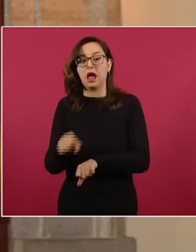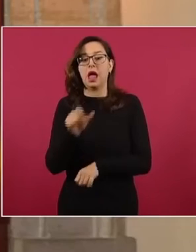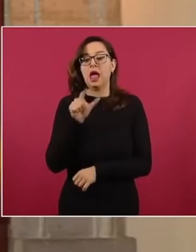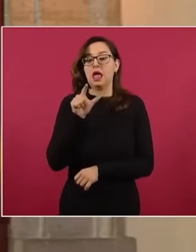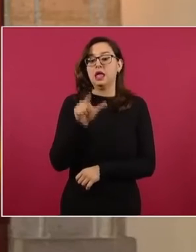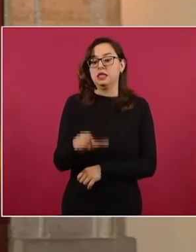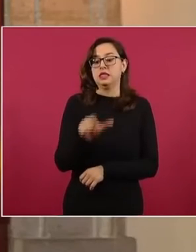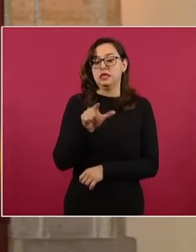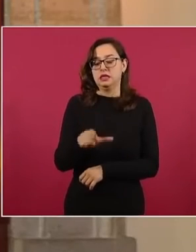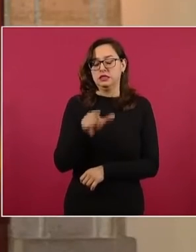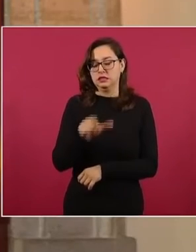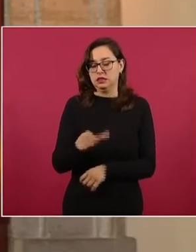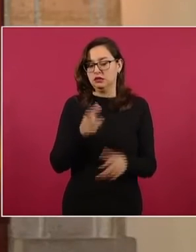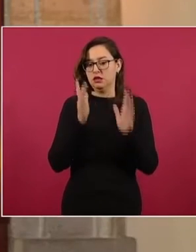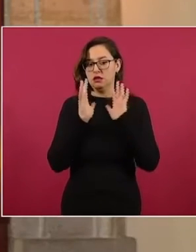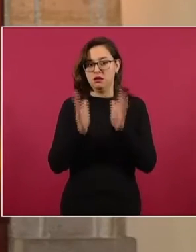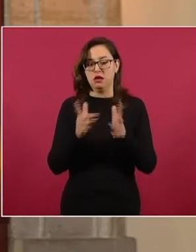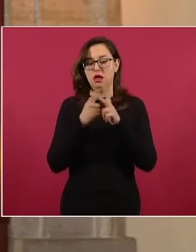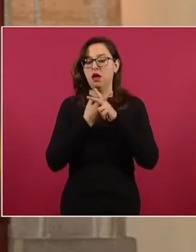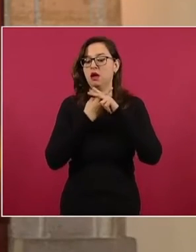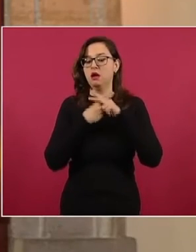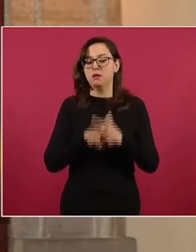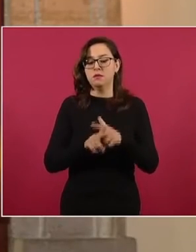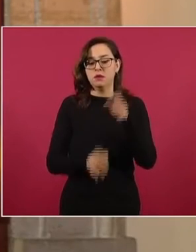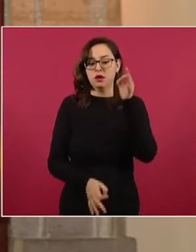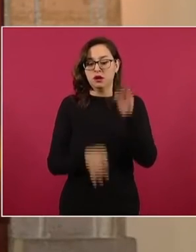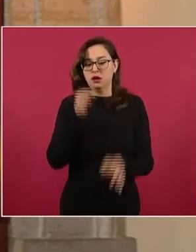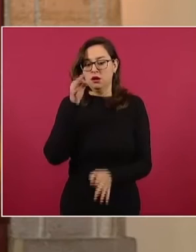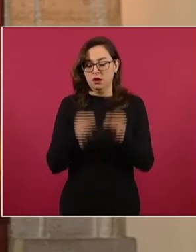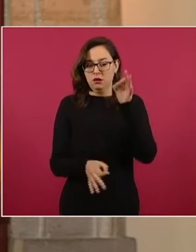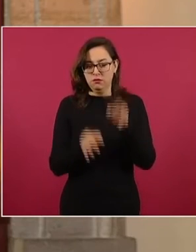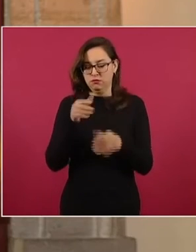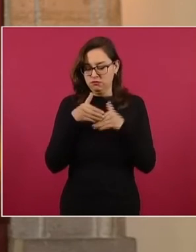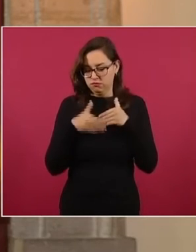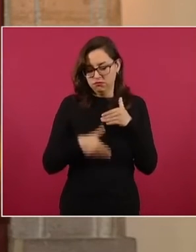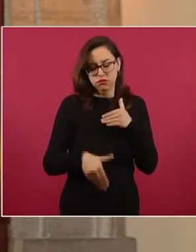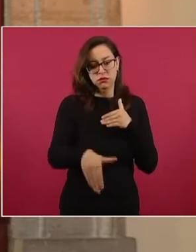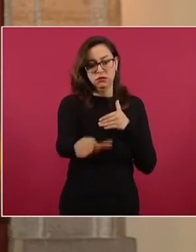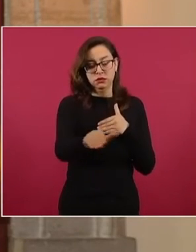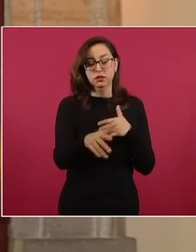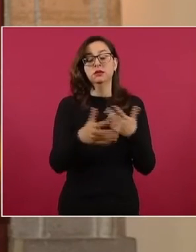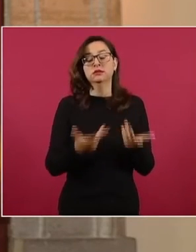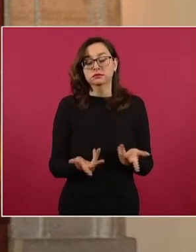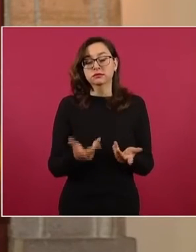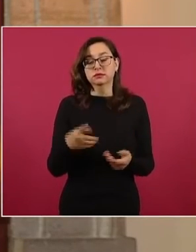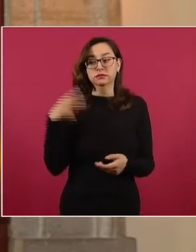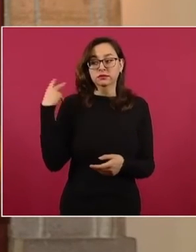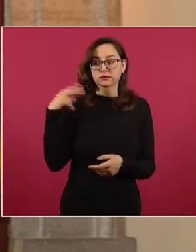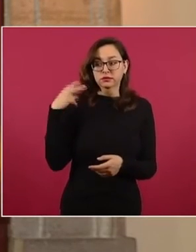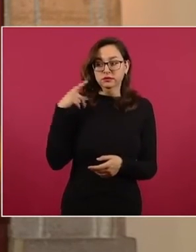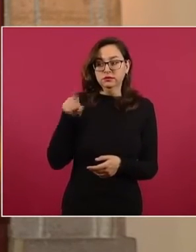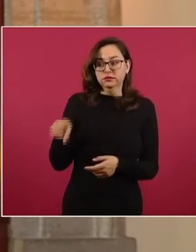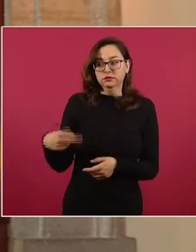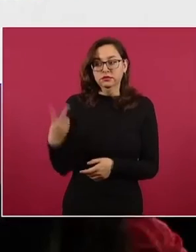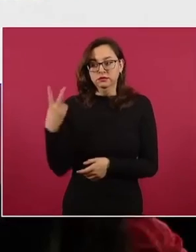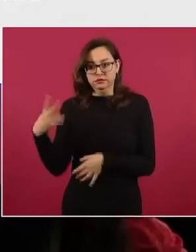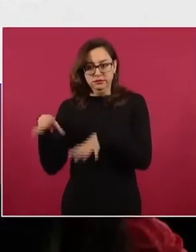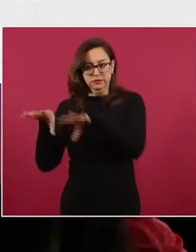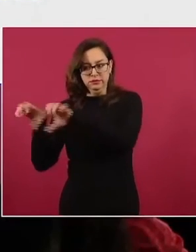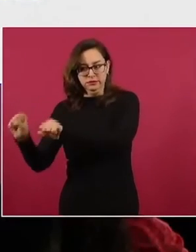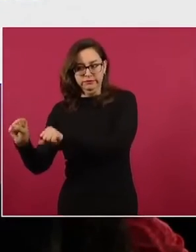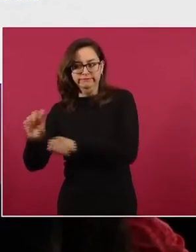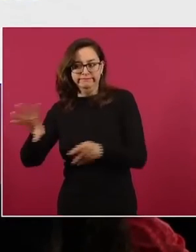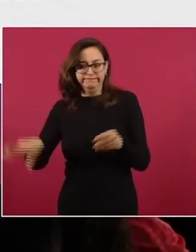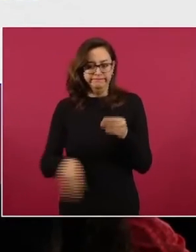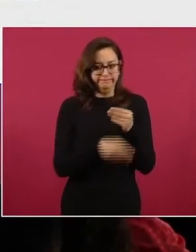serán 19 vinculados a proceso, hablando de los casos del Trascabo y Calaco, por el homicidio de Sheila